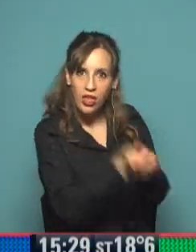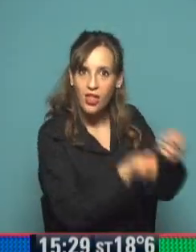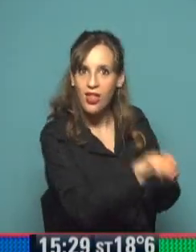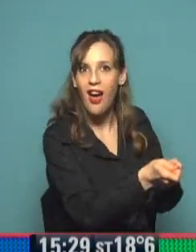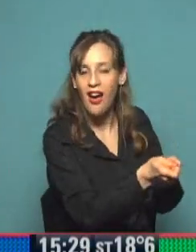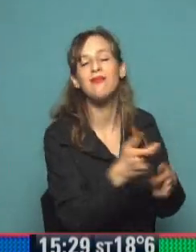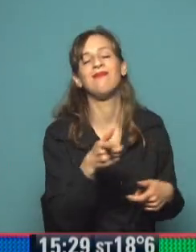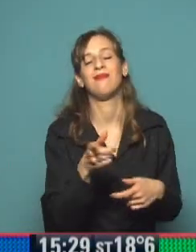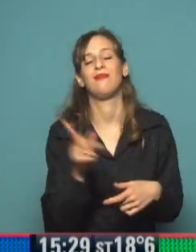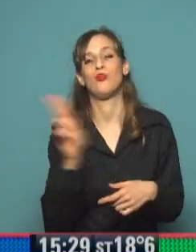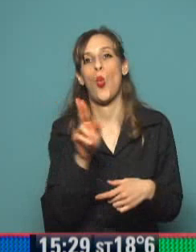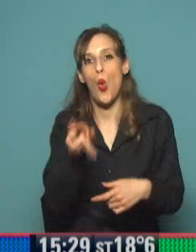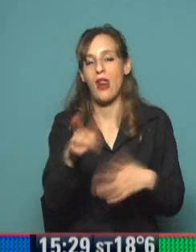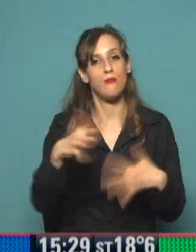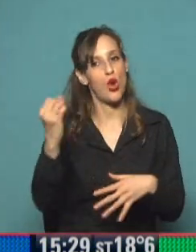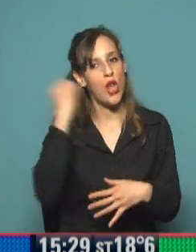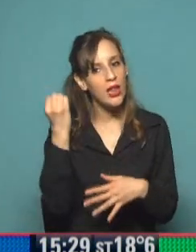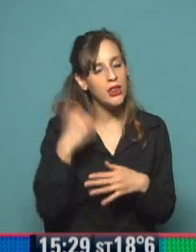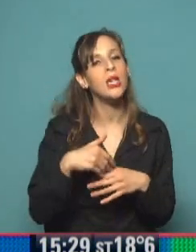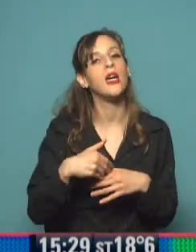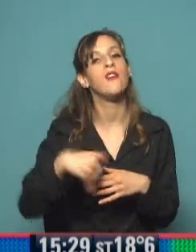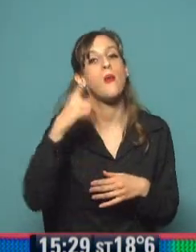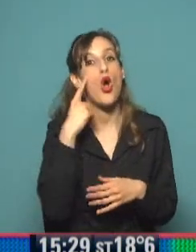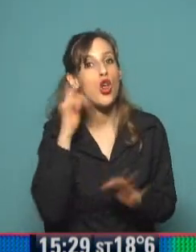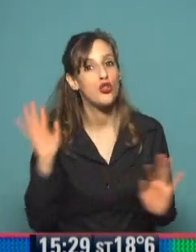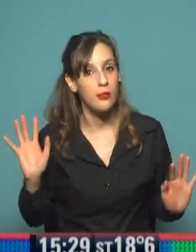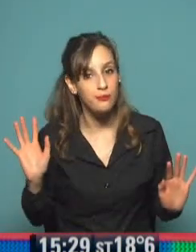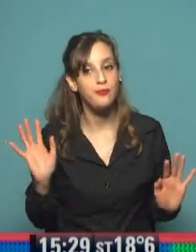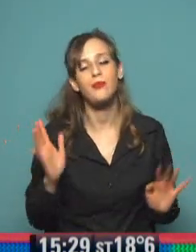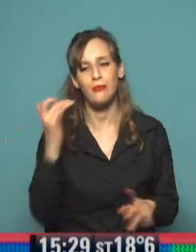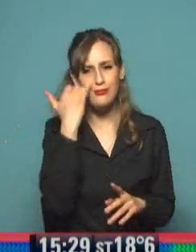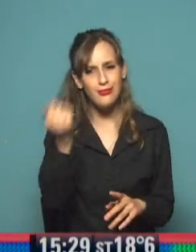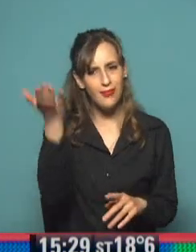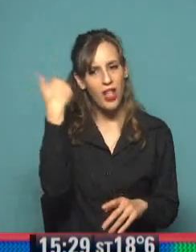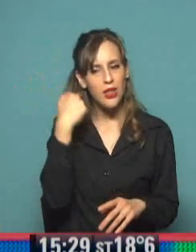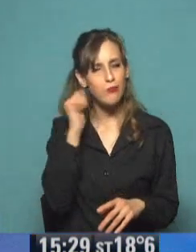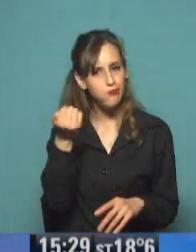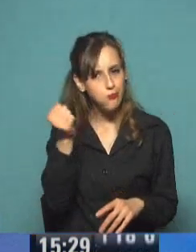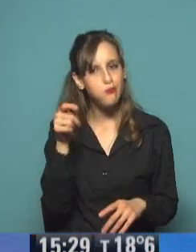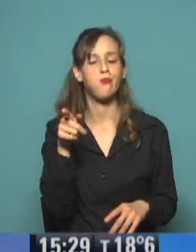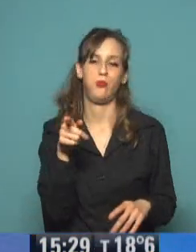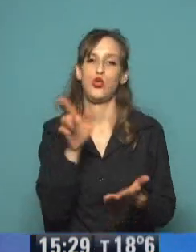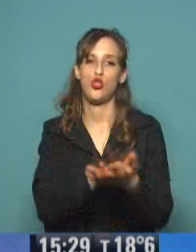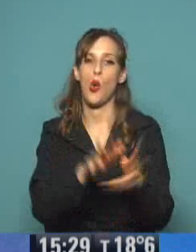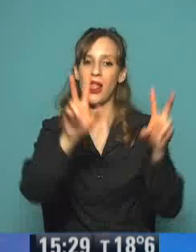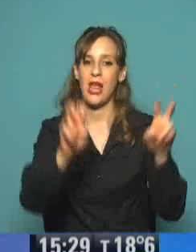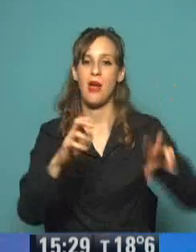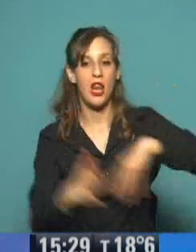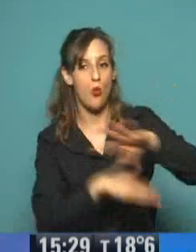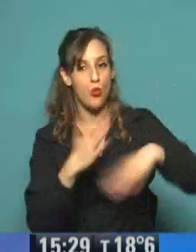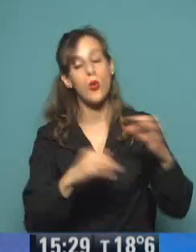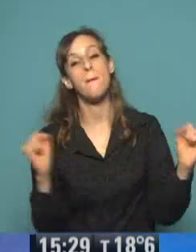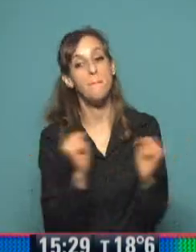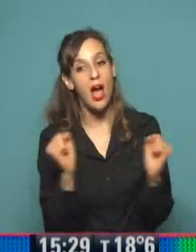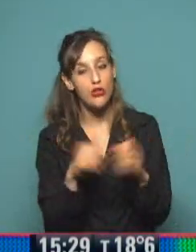mujer que venimos, que vamos a conocer en este tiempo, además de las que ya fuimos conociendo desde que empezamos a hablar de la Revolución de Mayo, que